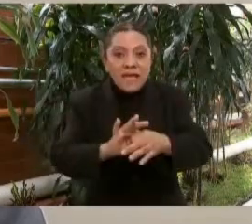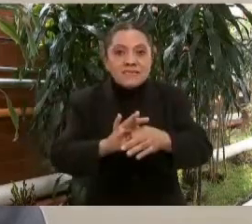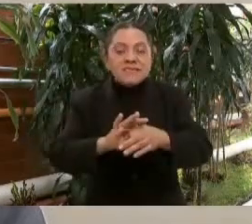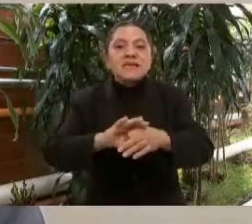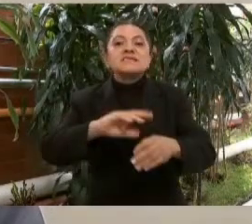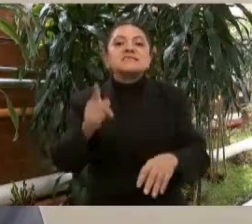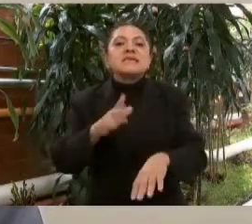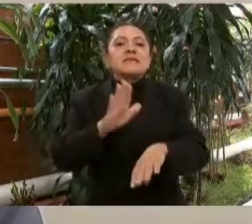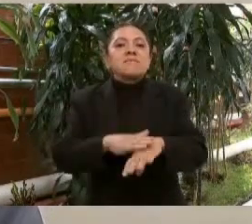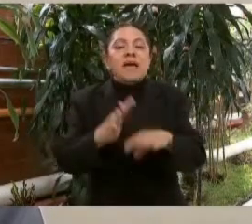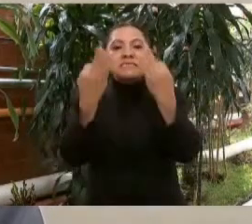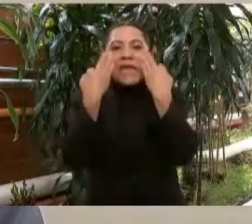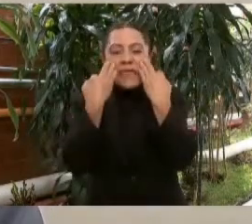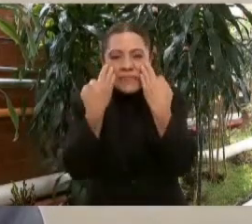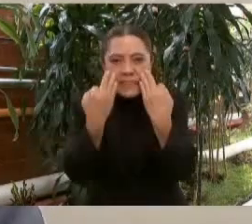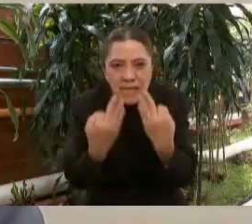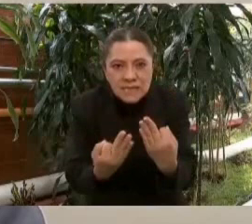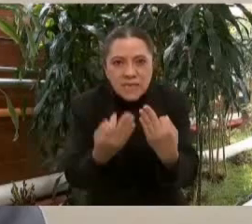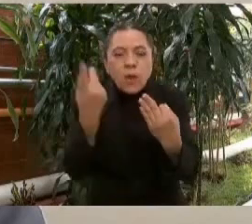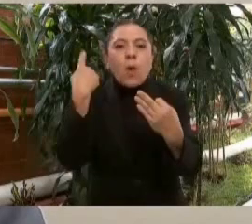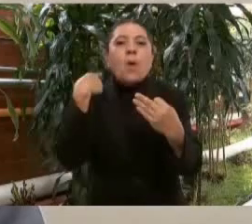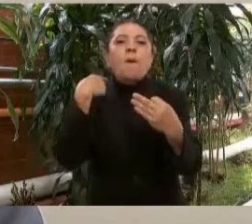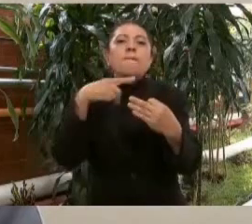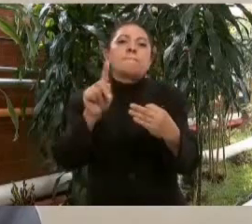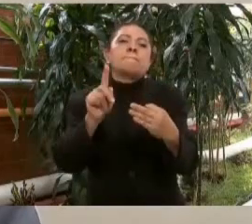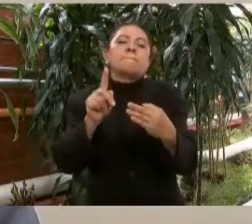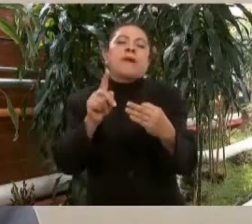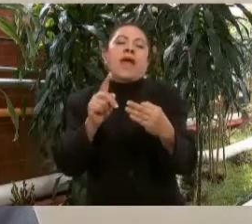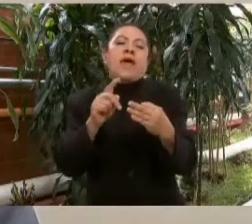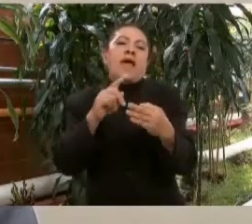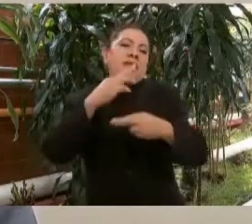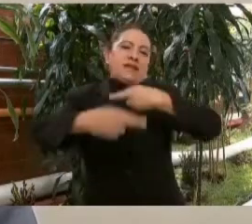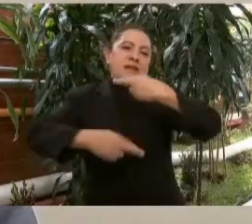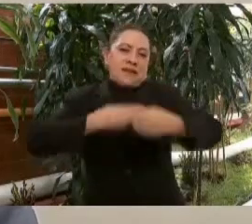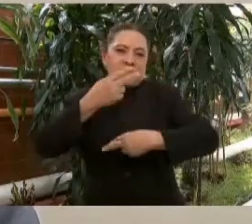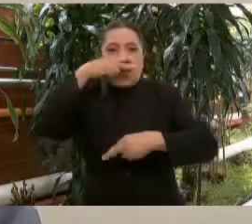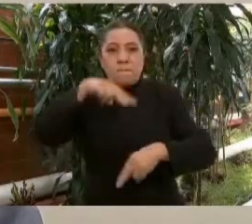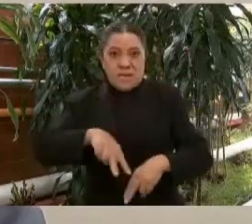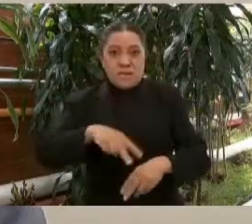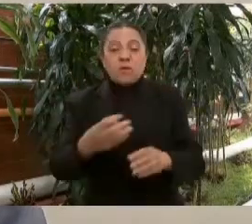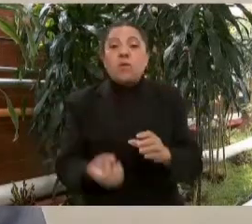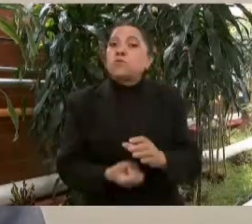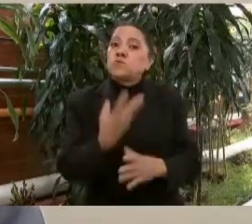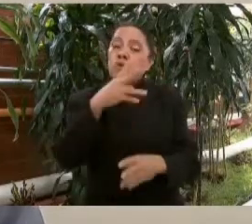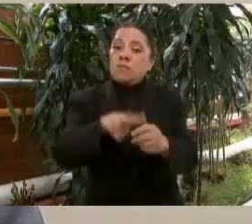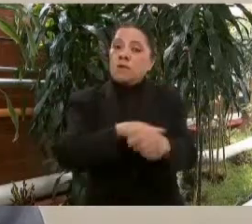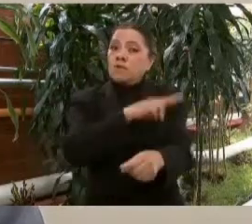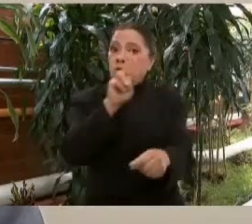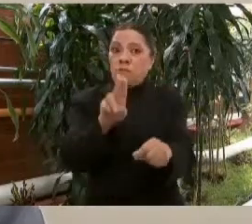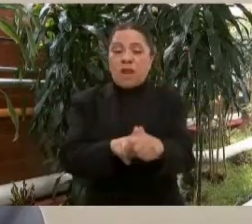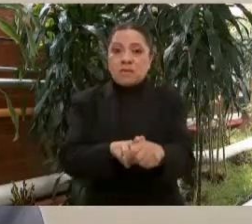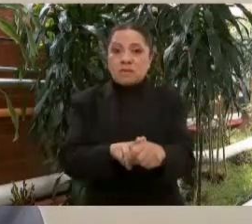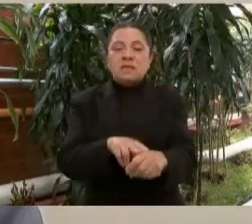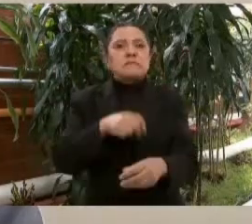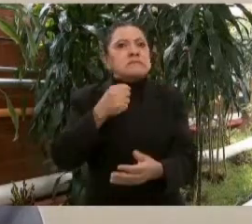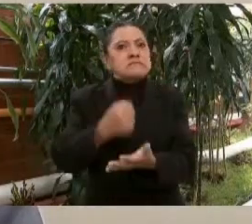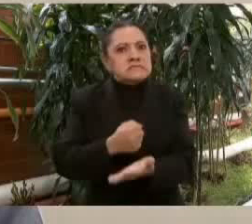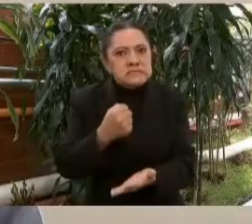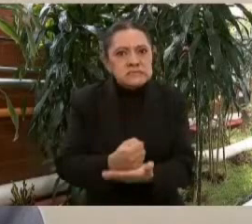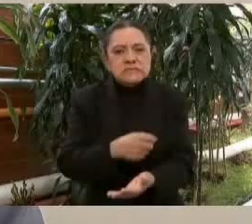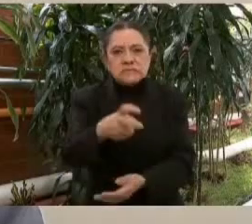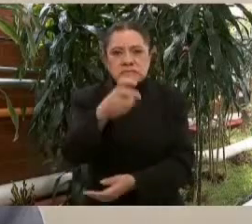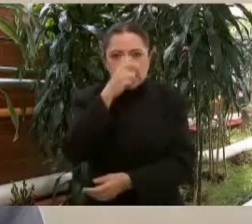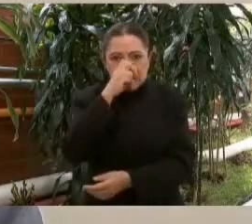para el excusar a México en la nueva normalidad, que sin duda será exigente y que va a